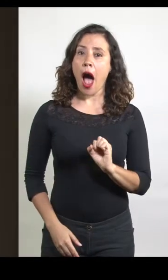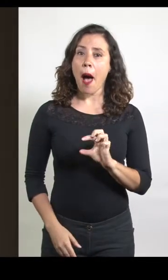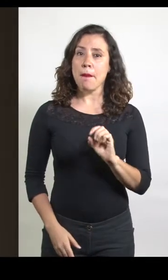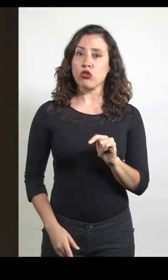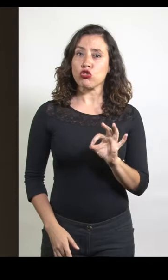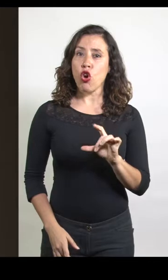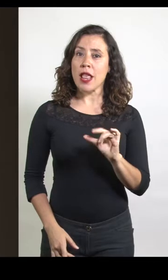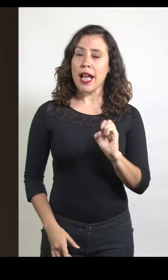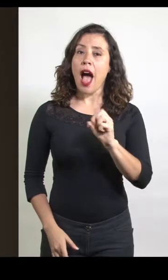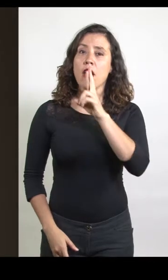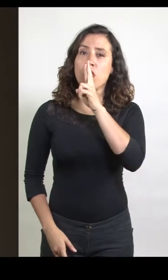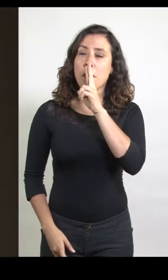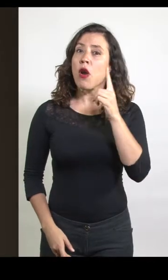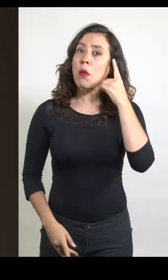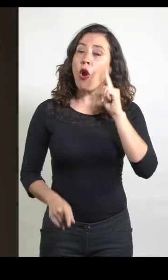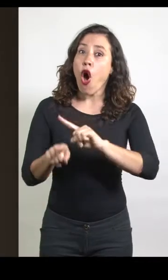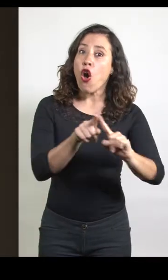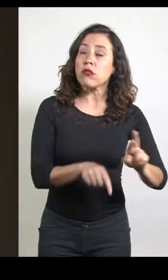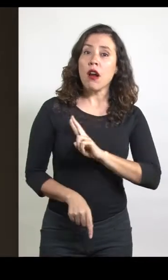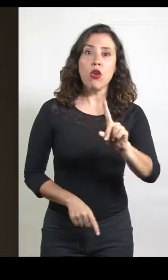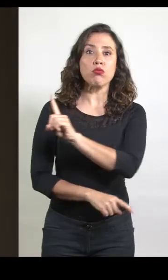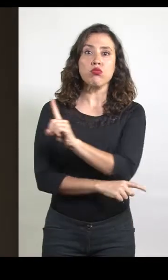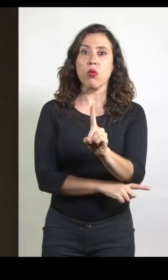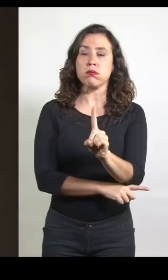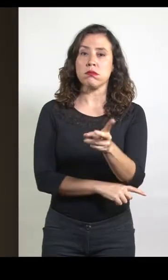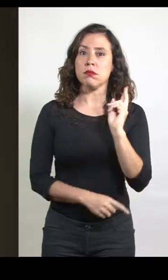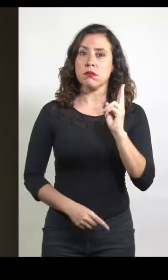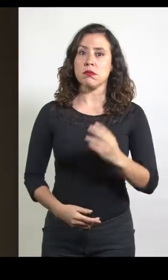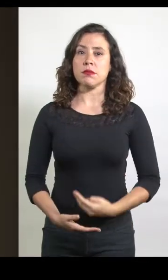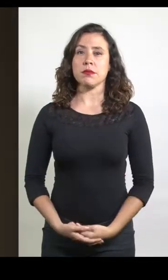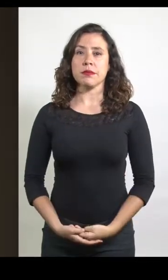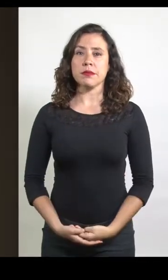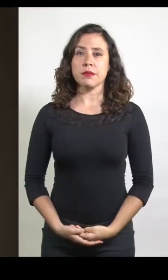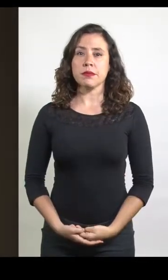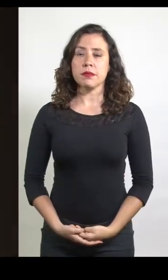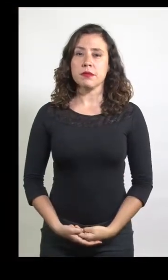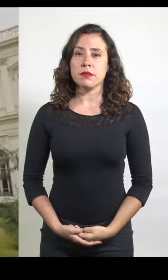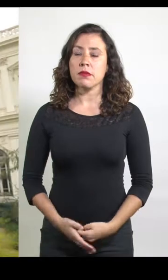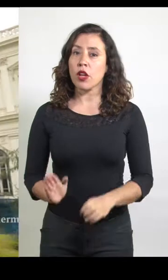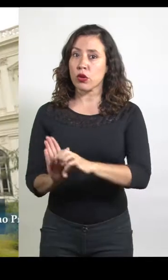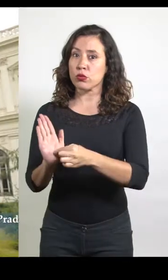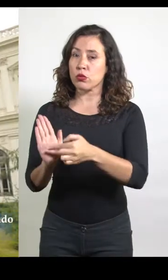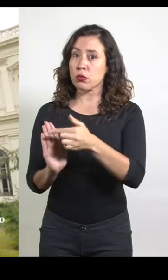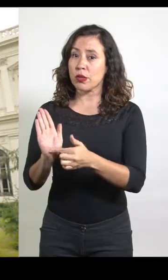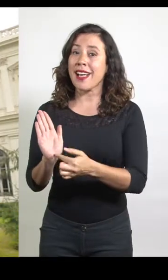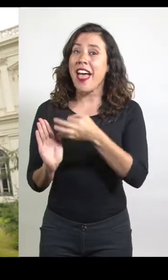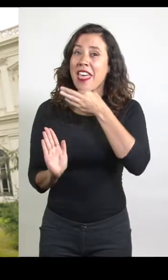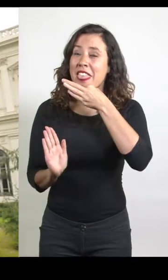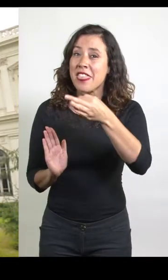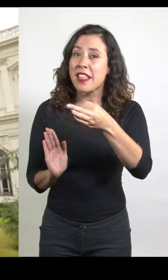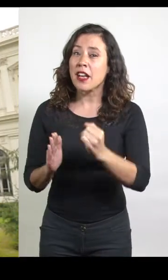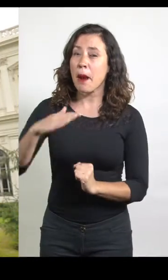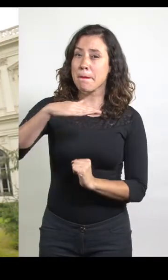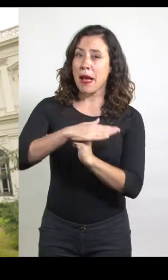romana con exclusión del culto y ejercicio de cualquier otra. Si bien la Constitución señalaba que el